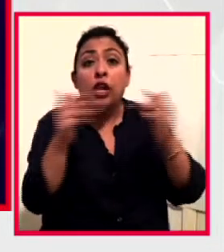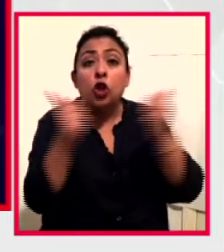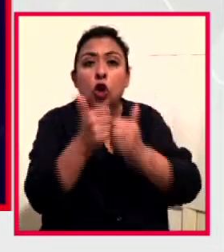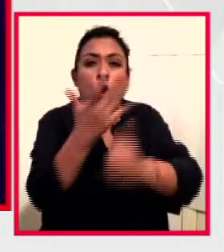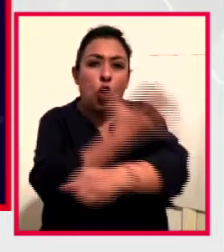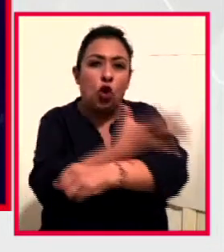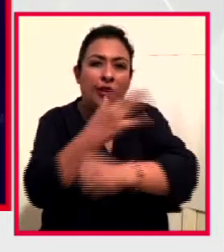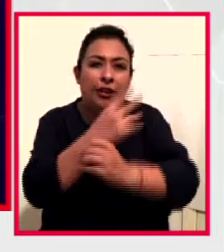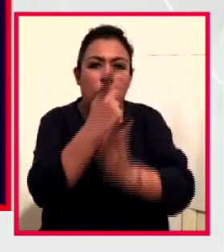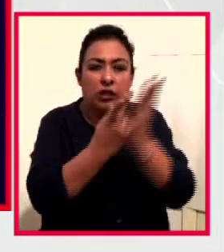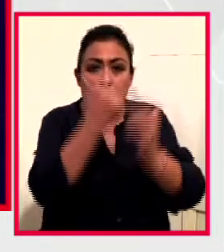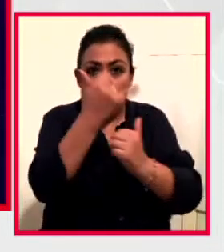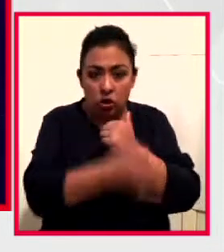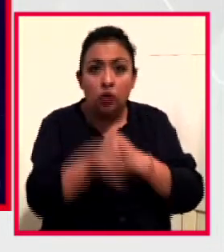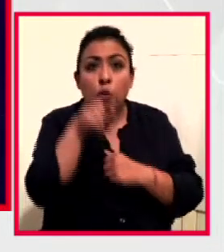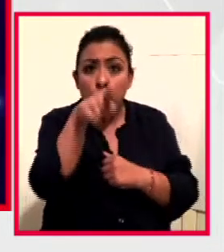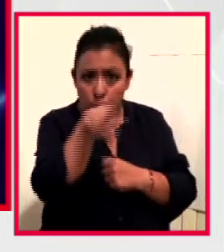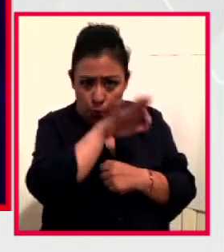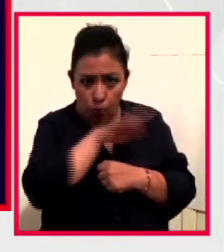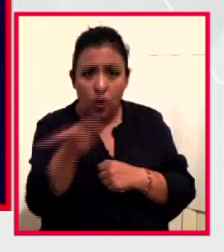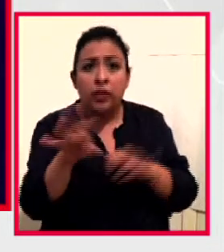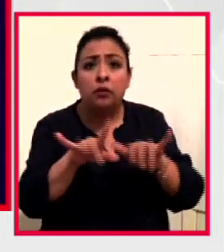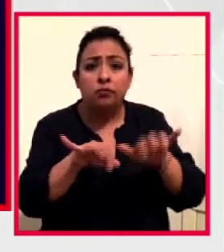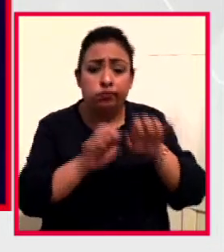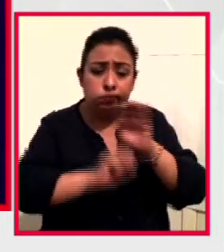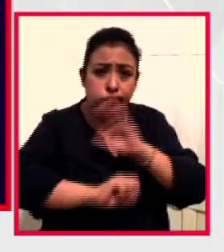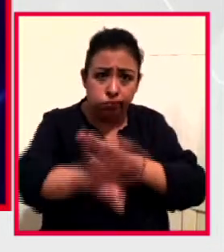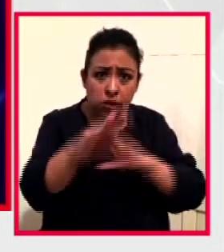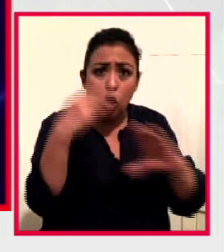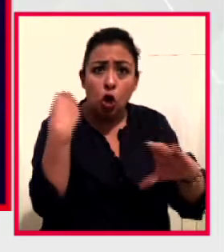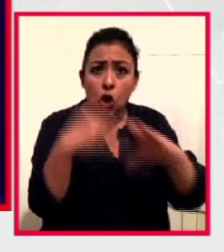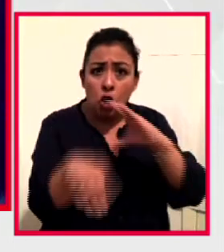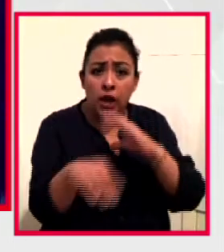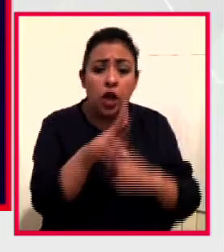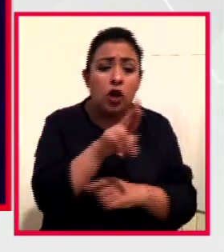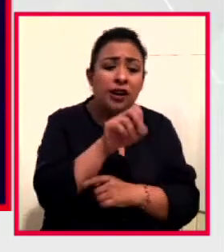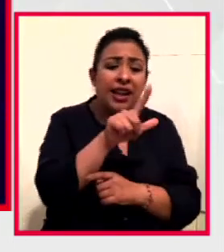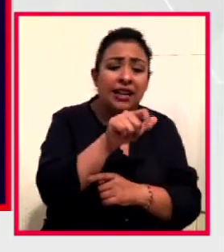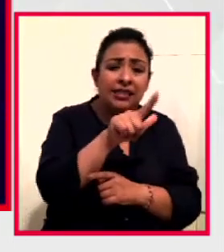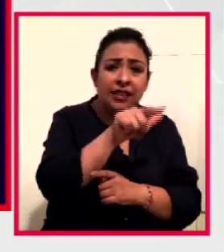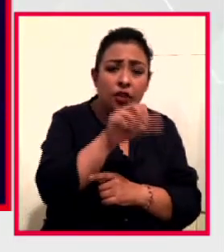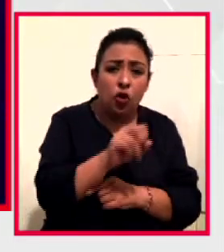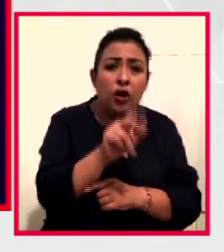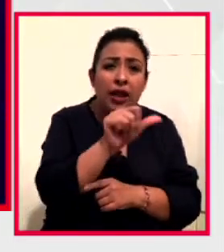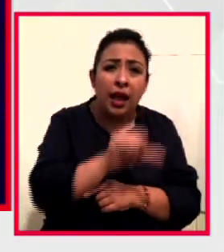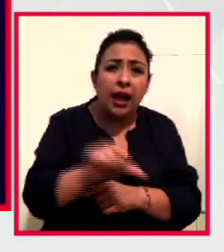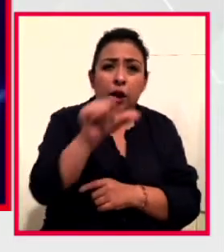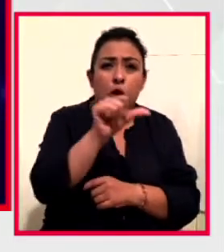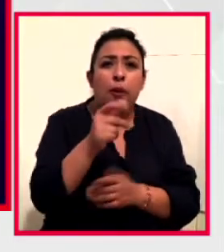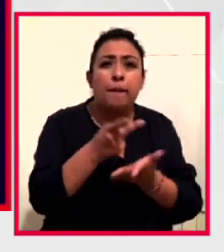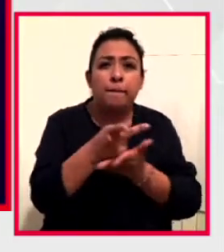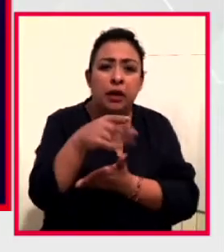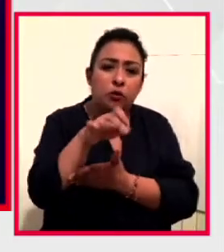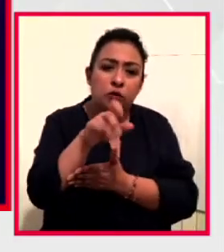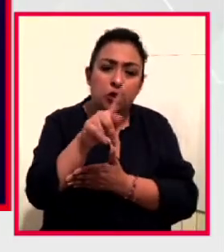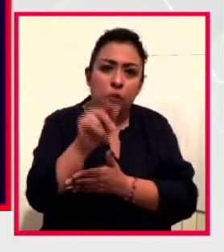del proyecto, usted puede escribir al correo electrónico realizadores arroba premios metropolitanos punto com.